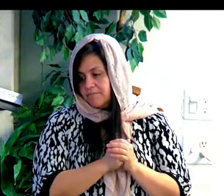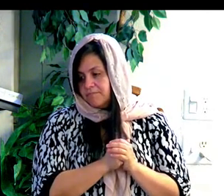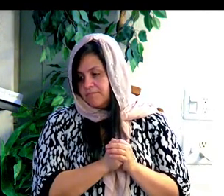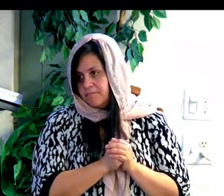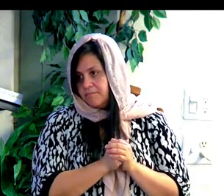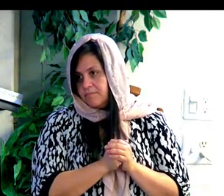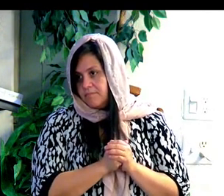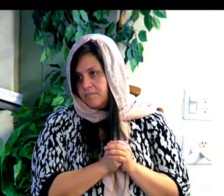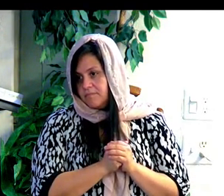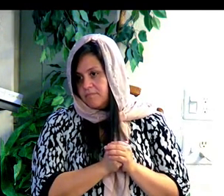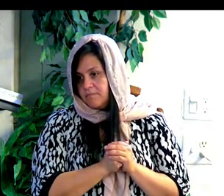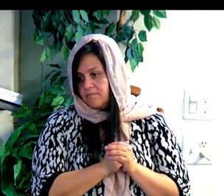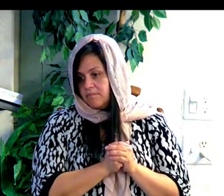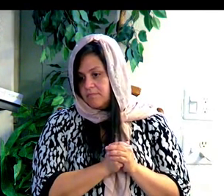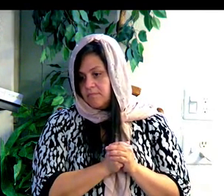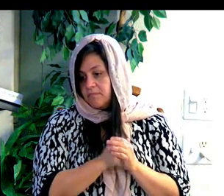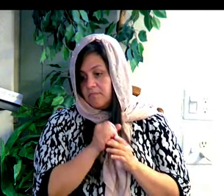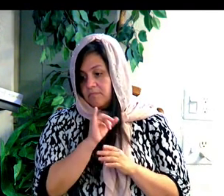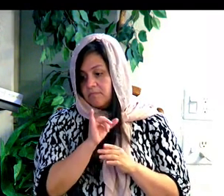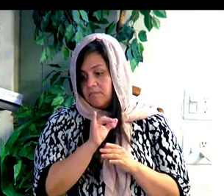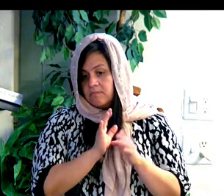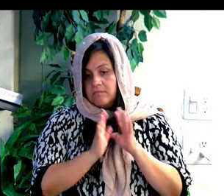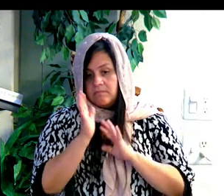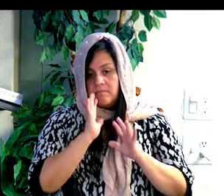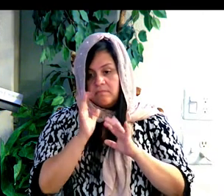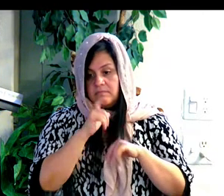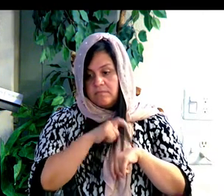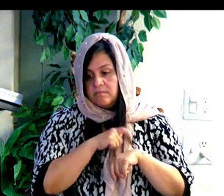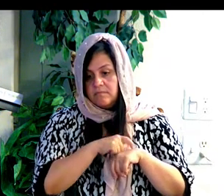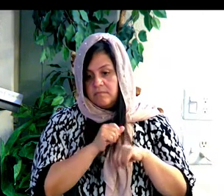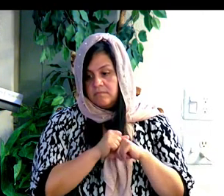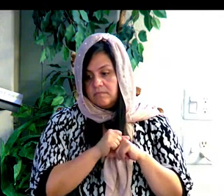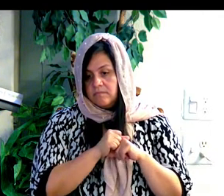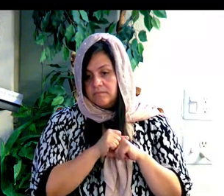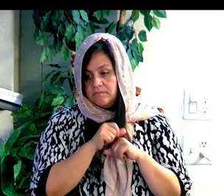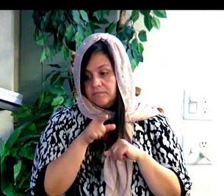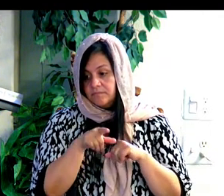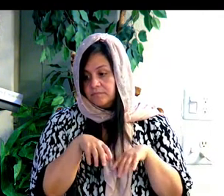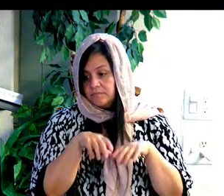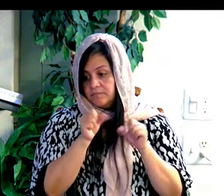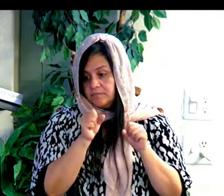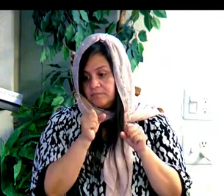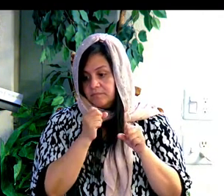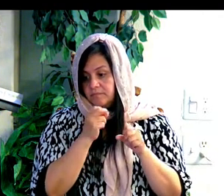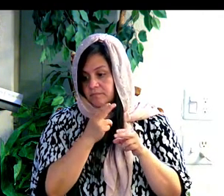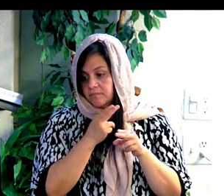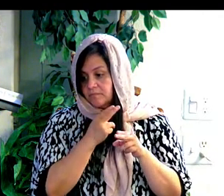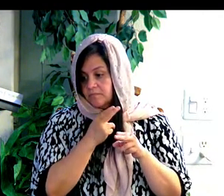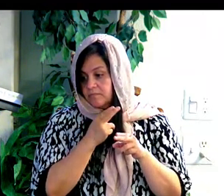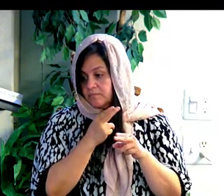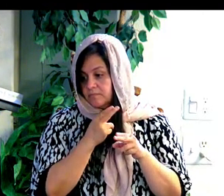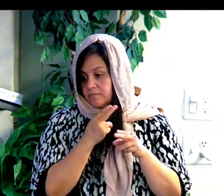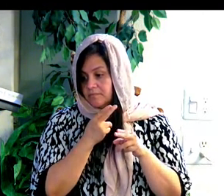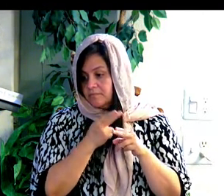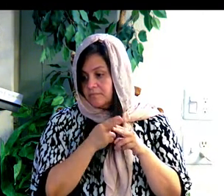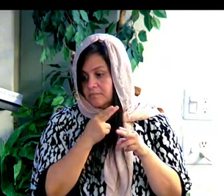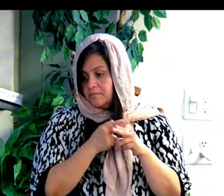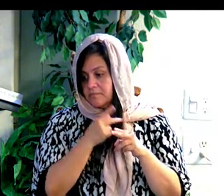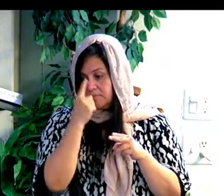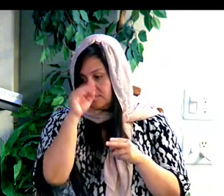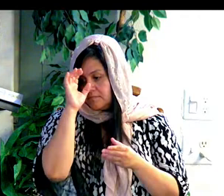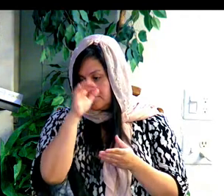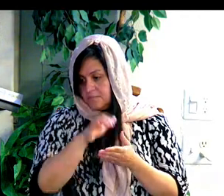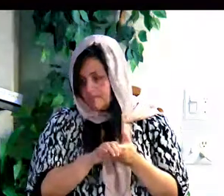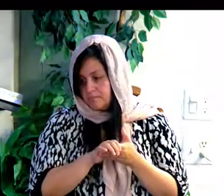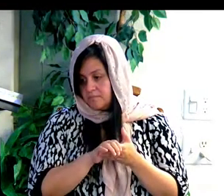Well, like in ancient times, even today, you take on the name of the groom, the husband. Igual, hasta